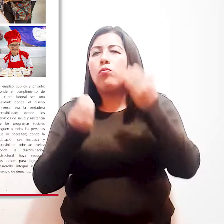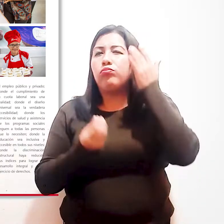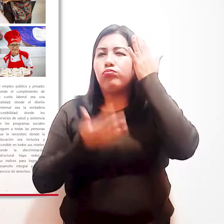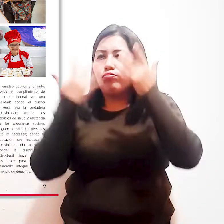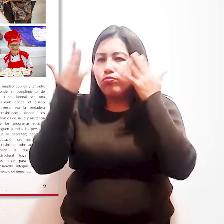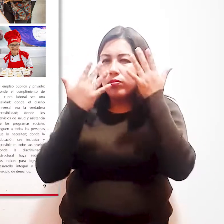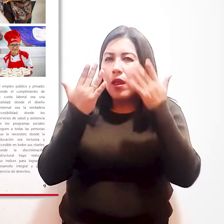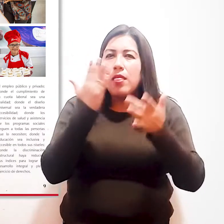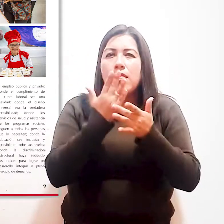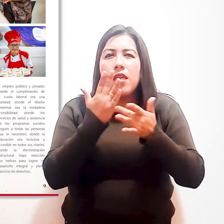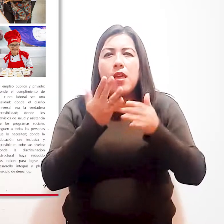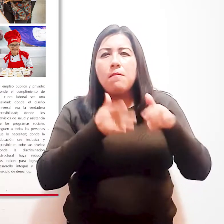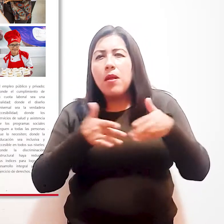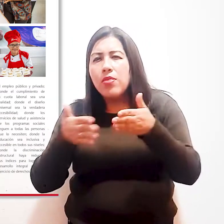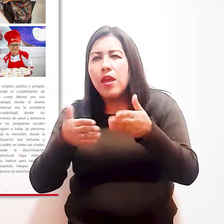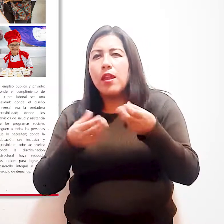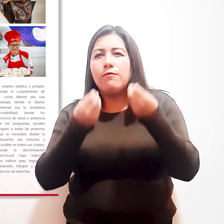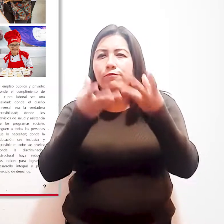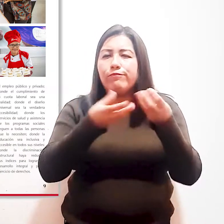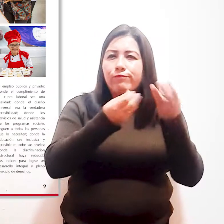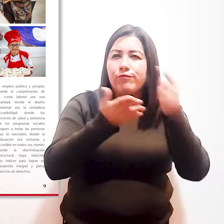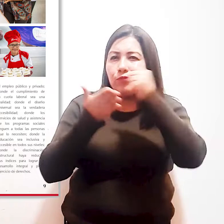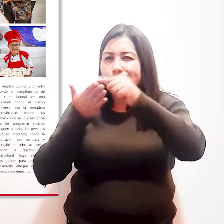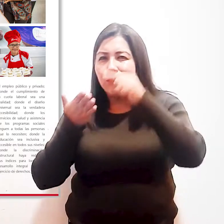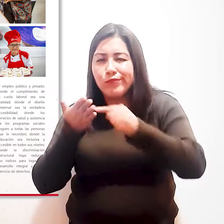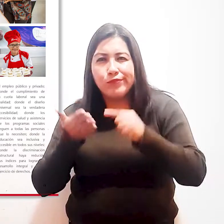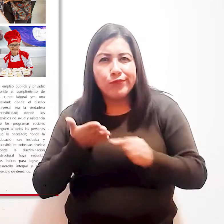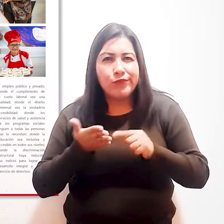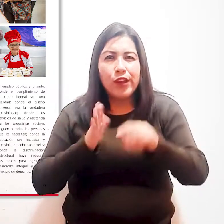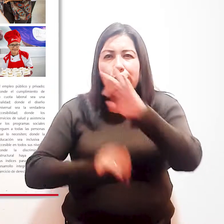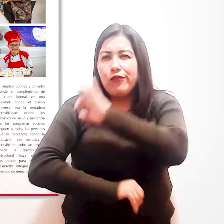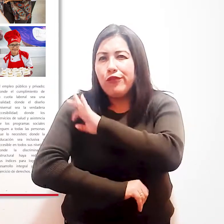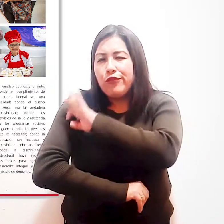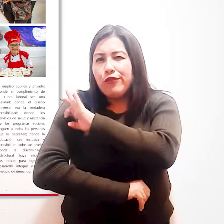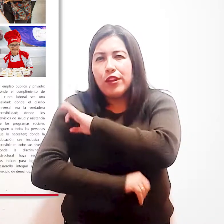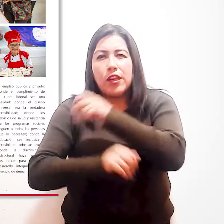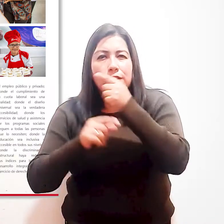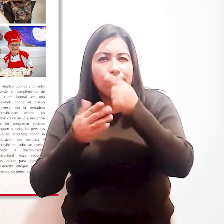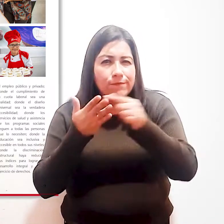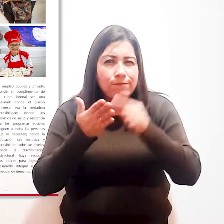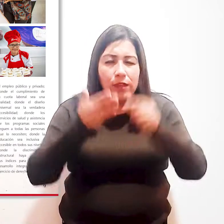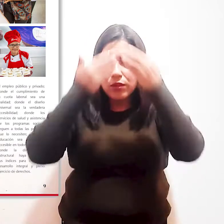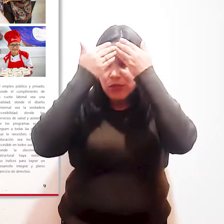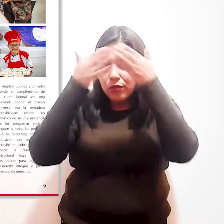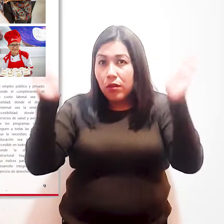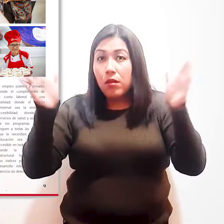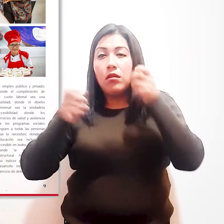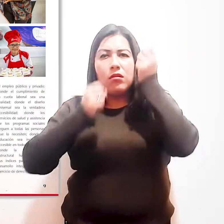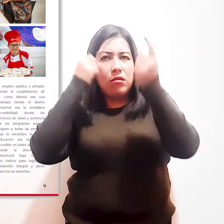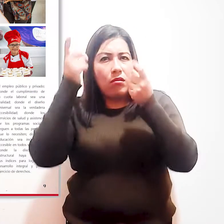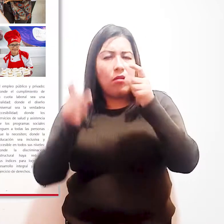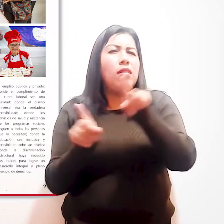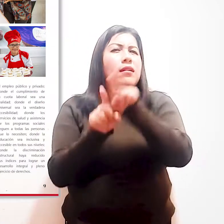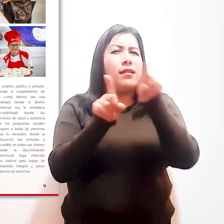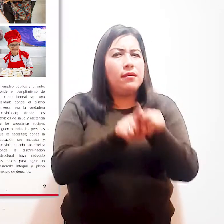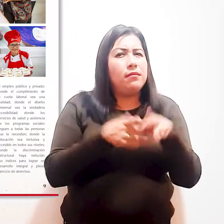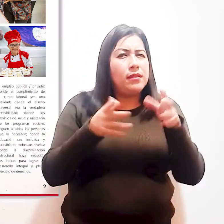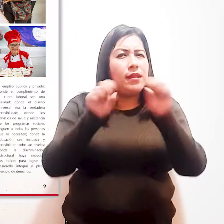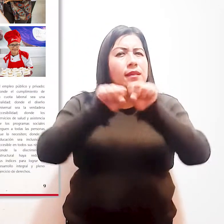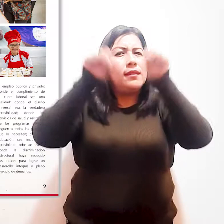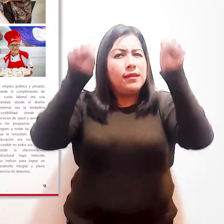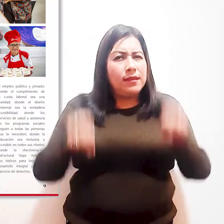financieramente para cumplir con su misión supervisora, normativa, fiscalizadora y de concienciación. Asimismo, el Sistema